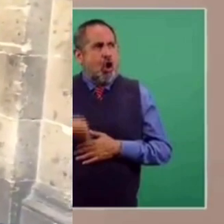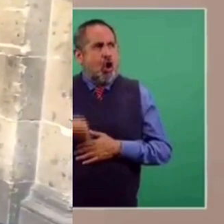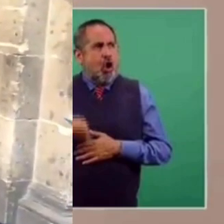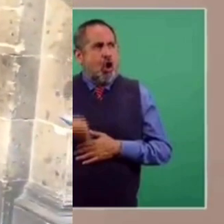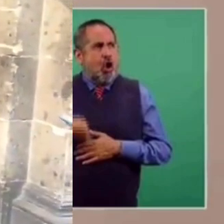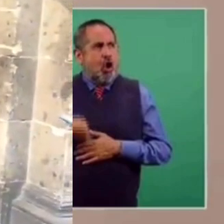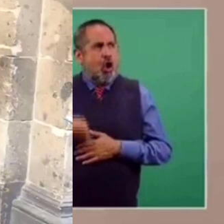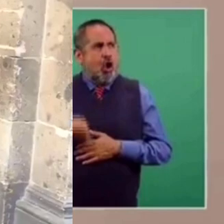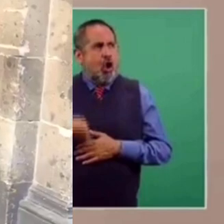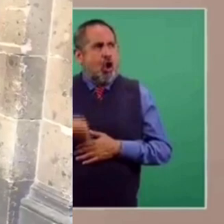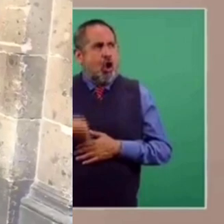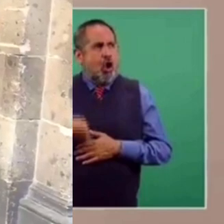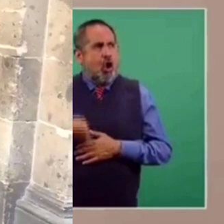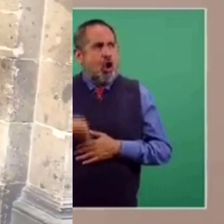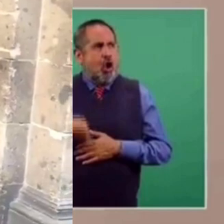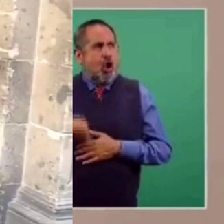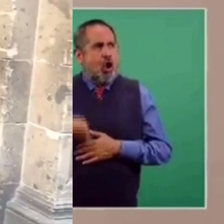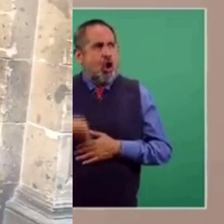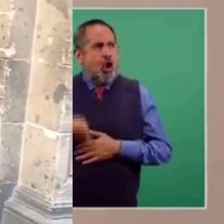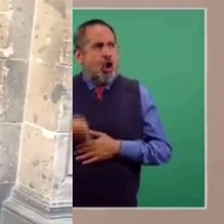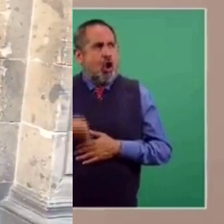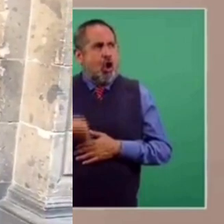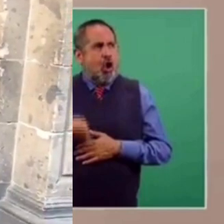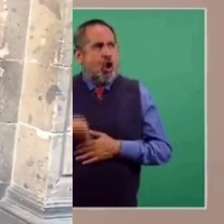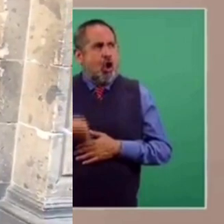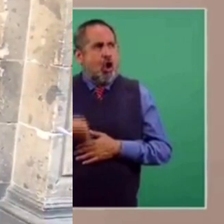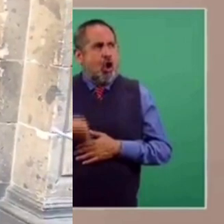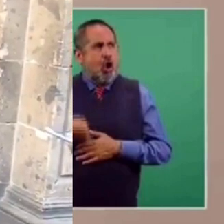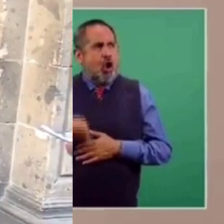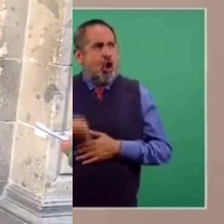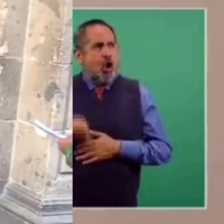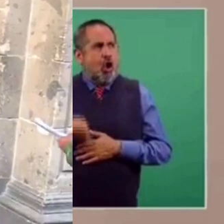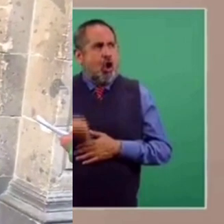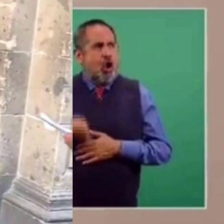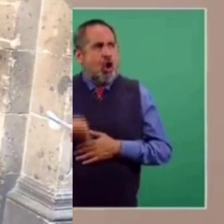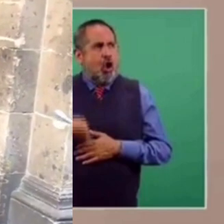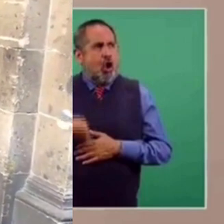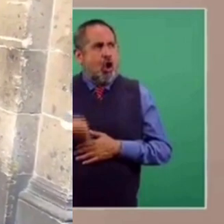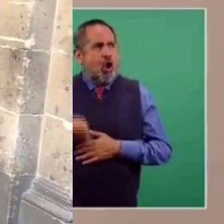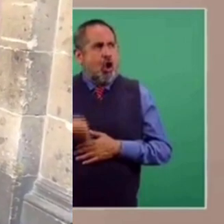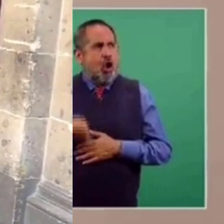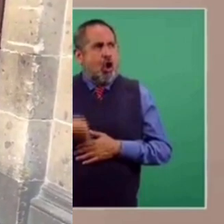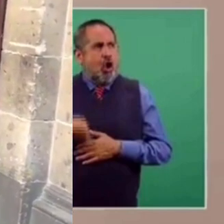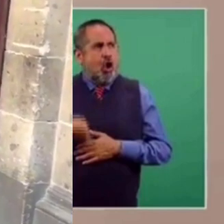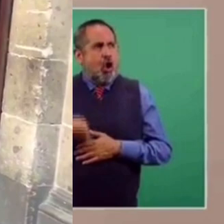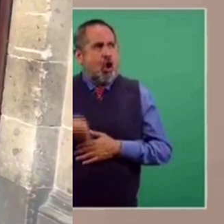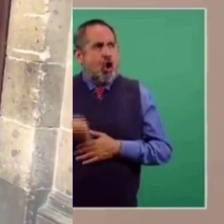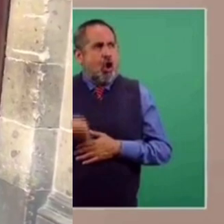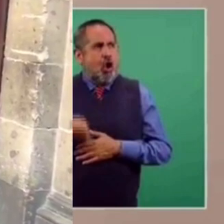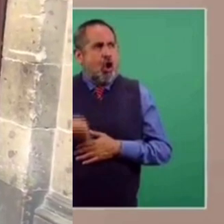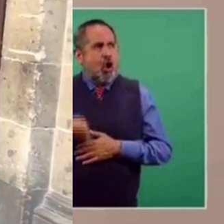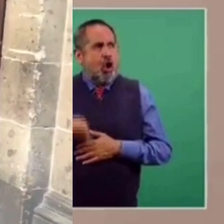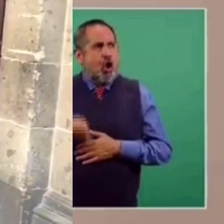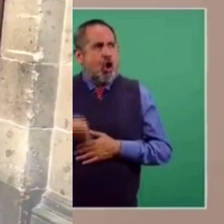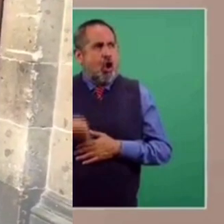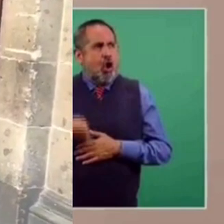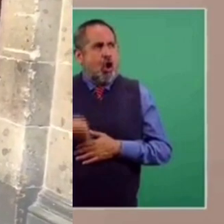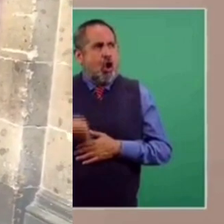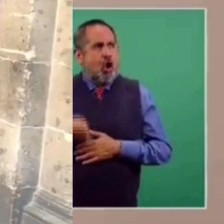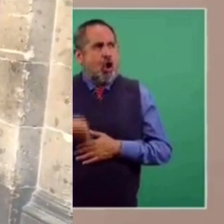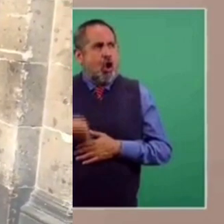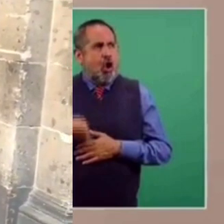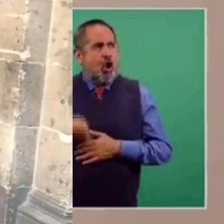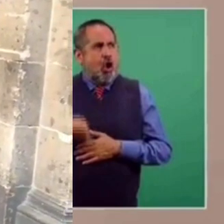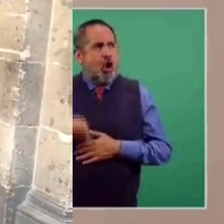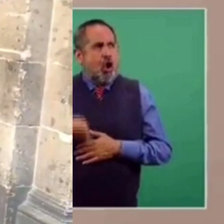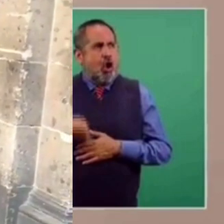El fin de semana. ¿Y cómo se encuentra? Él, muy bien. Ya está recuperando toda la función que requiere después de los días que